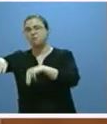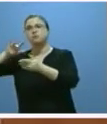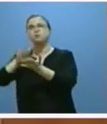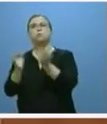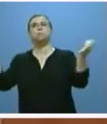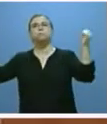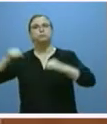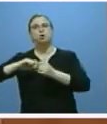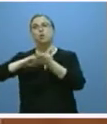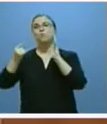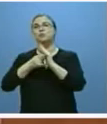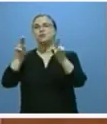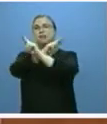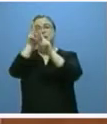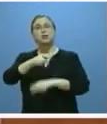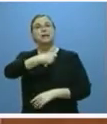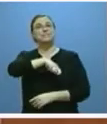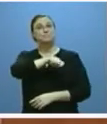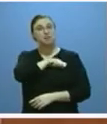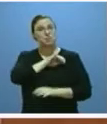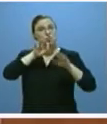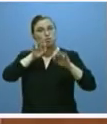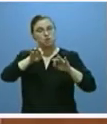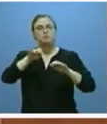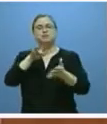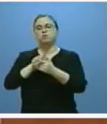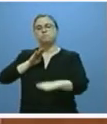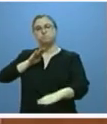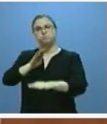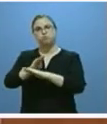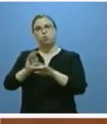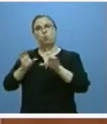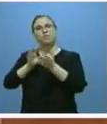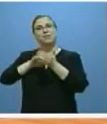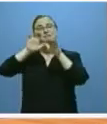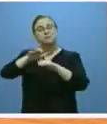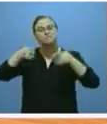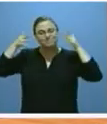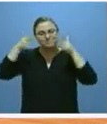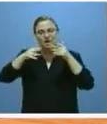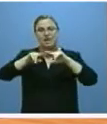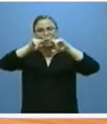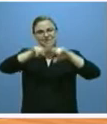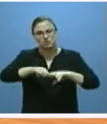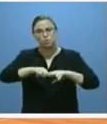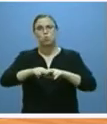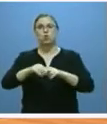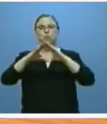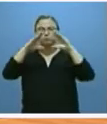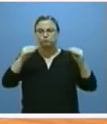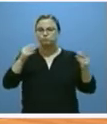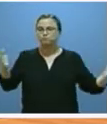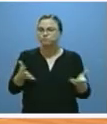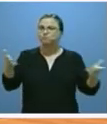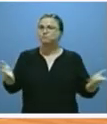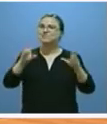proyecto del Centro Internacional del Español que contará con financiación de la Junta y estará dedicado al estudio, la investigación y promoción de todos